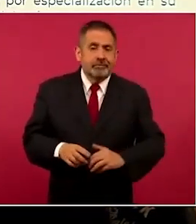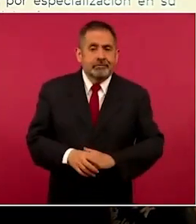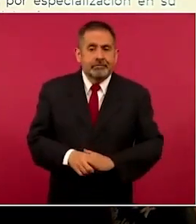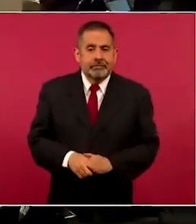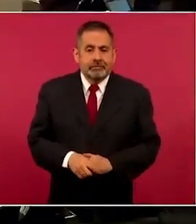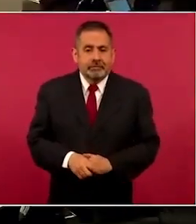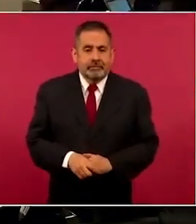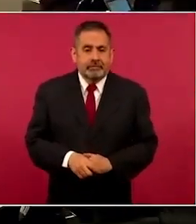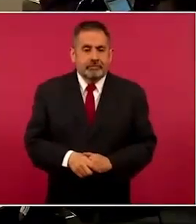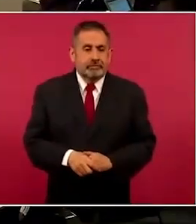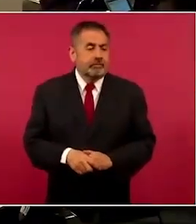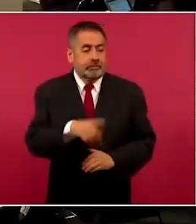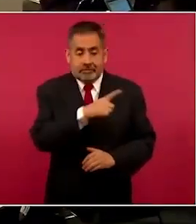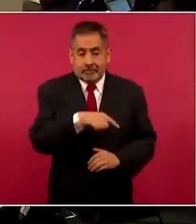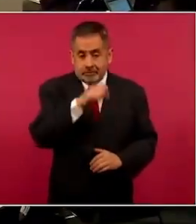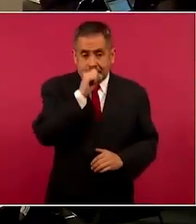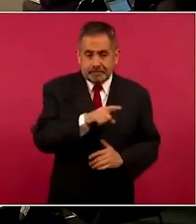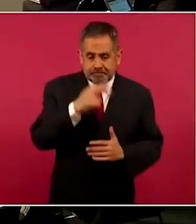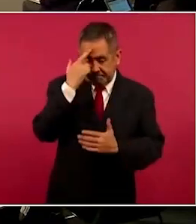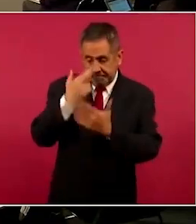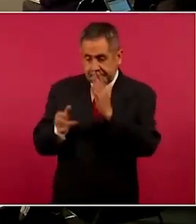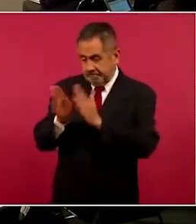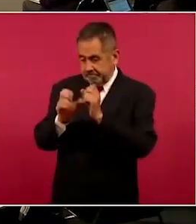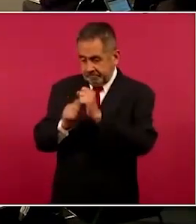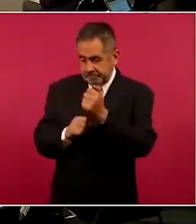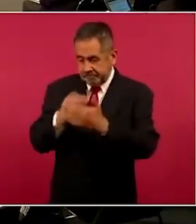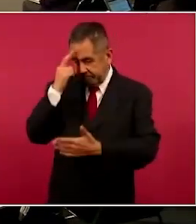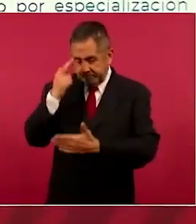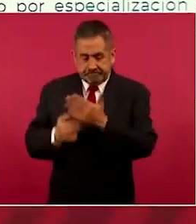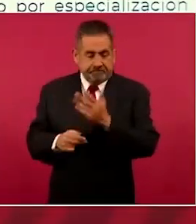violan la Constitución.